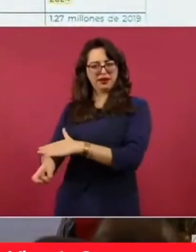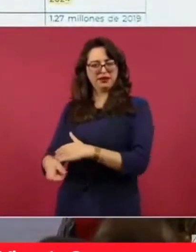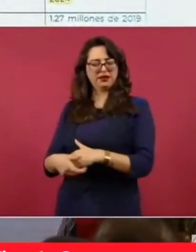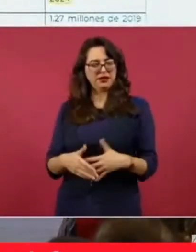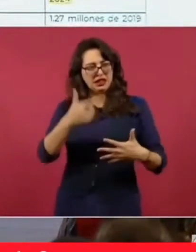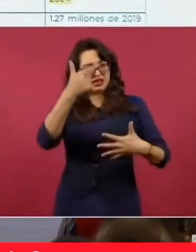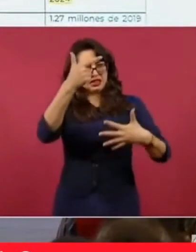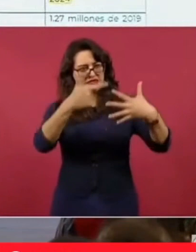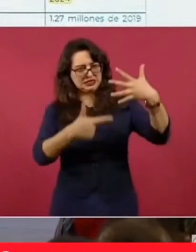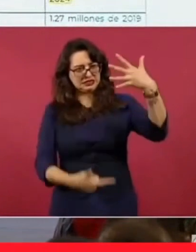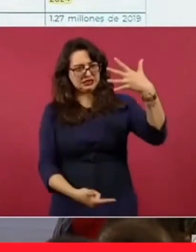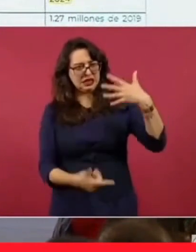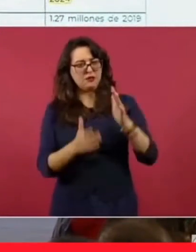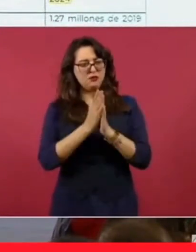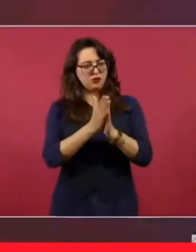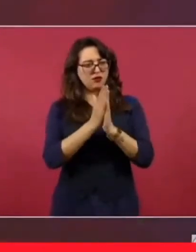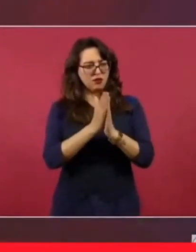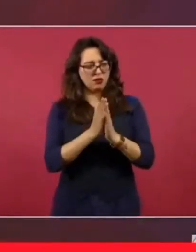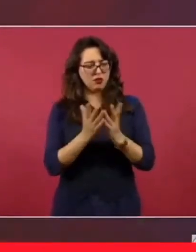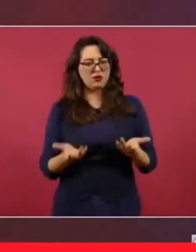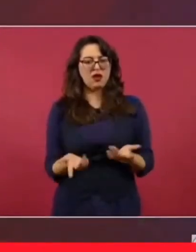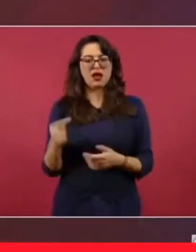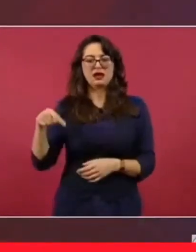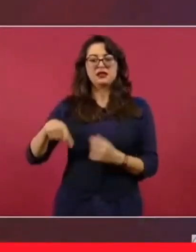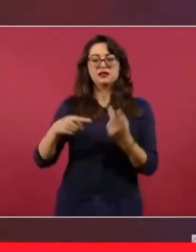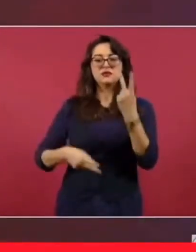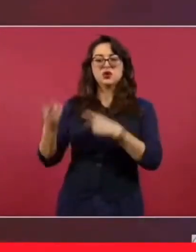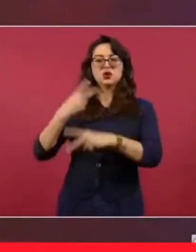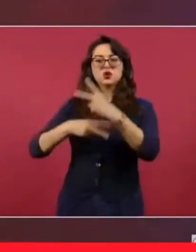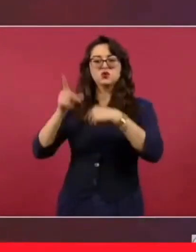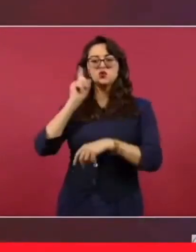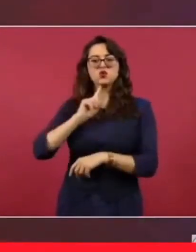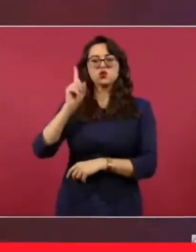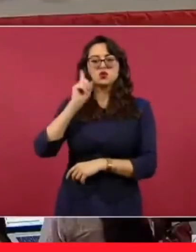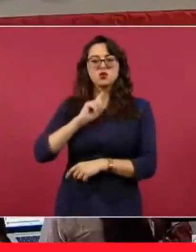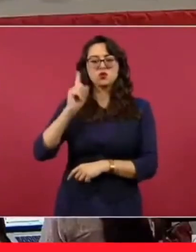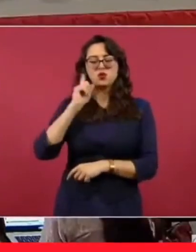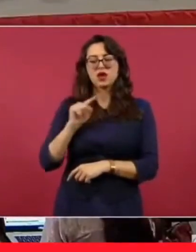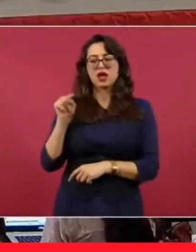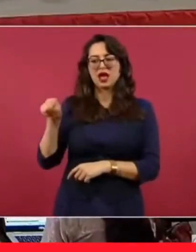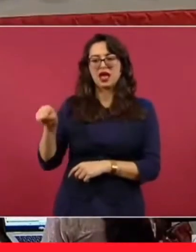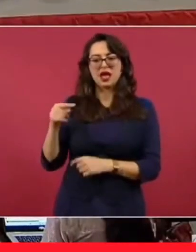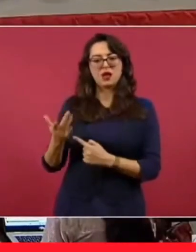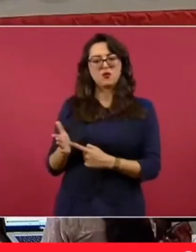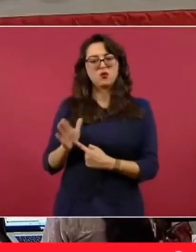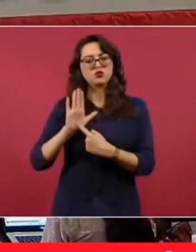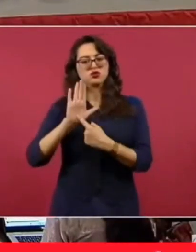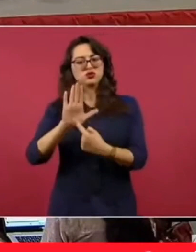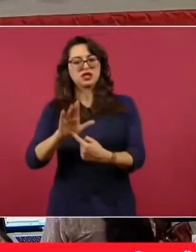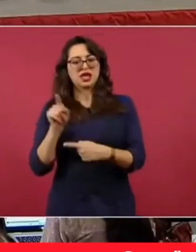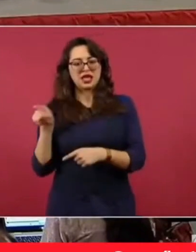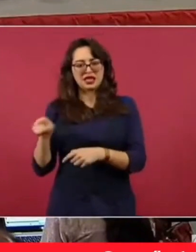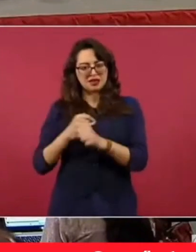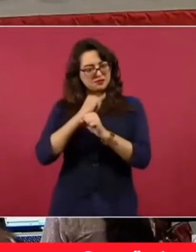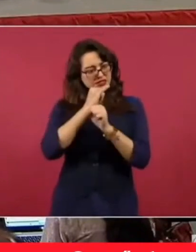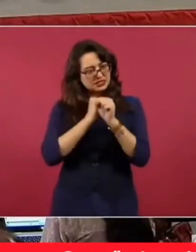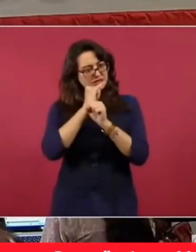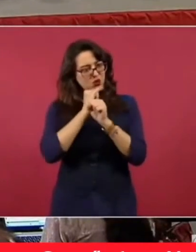es una compañera que viene aquí sí la que hizo el análisis